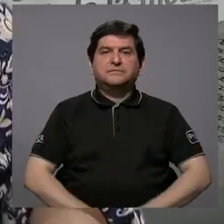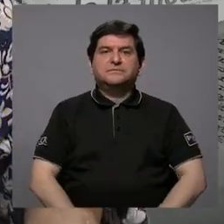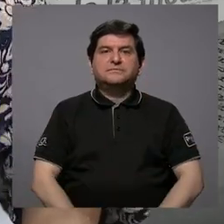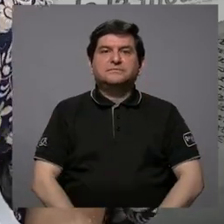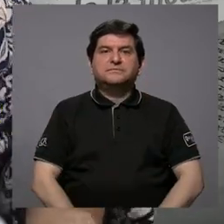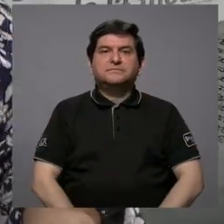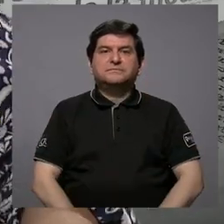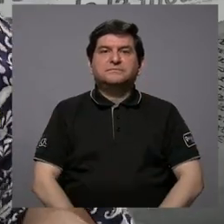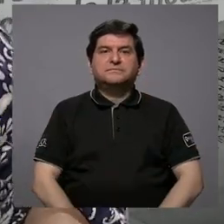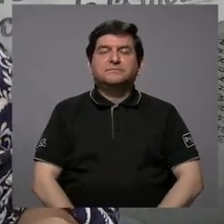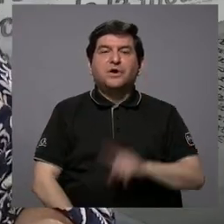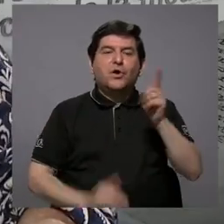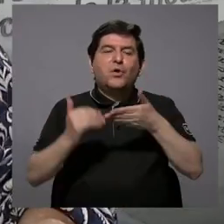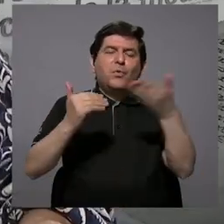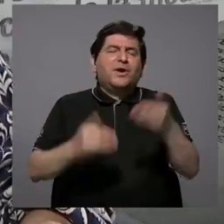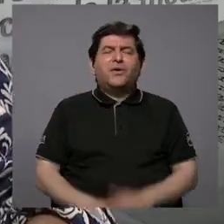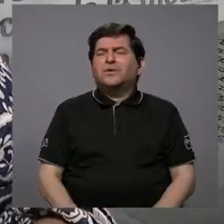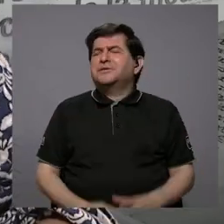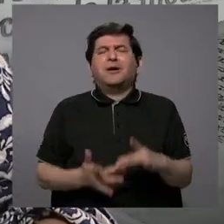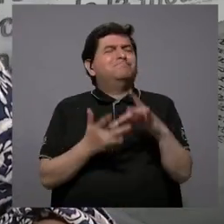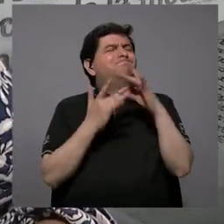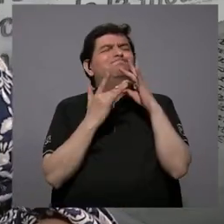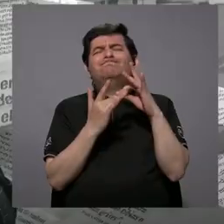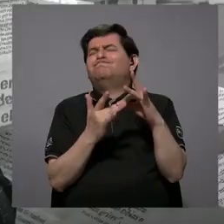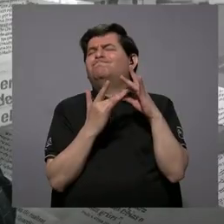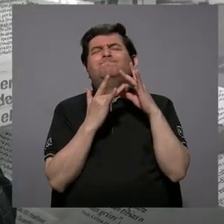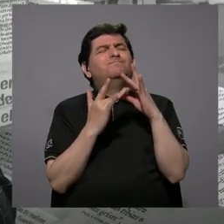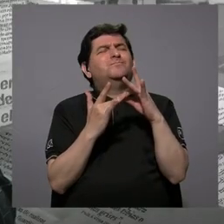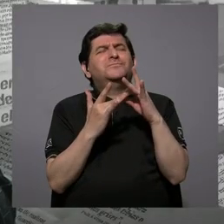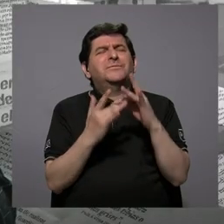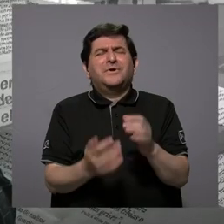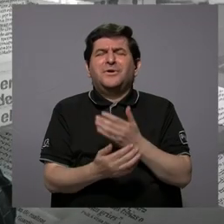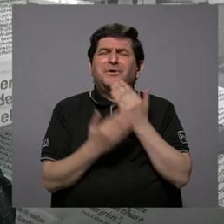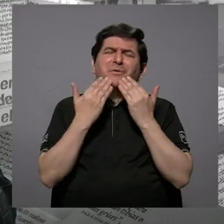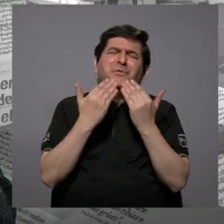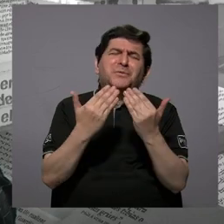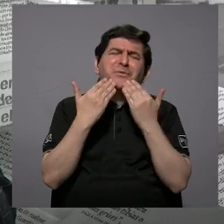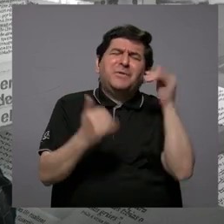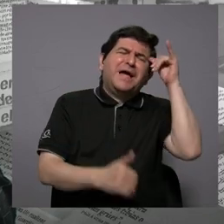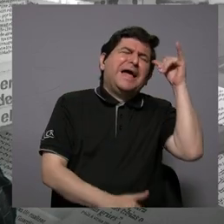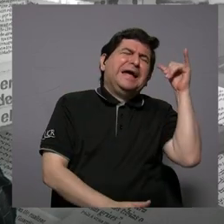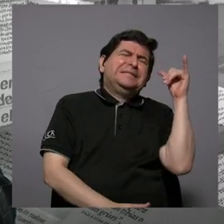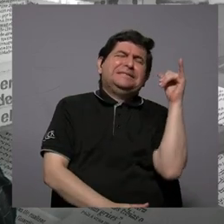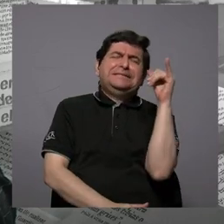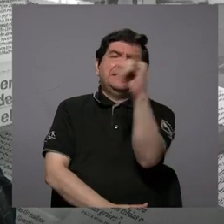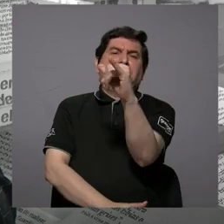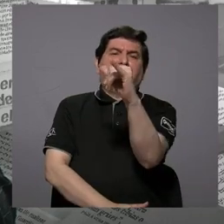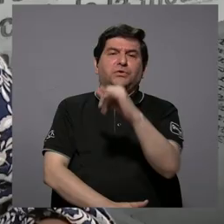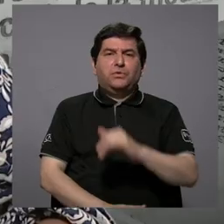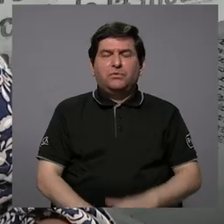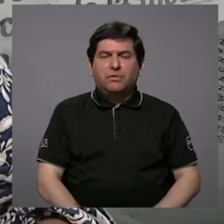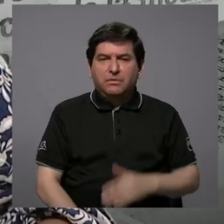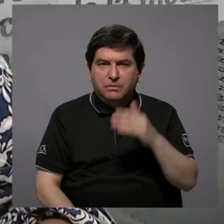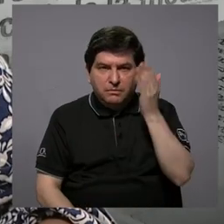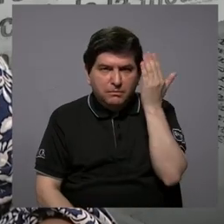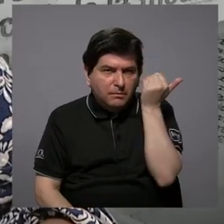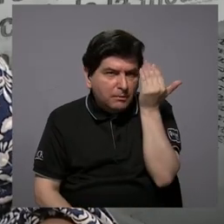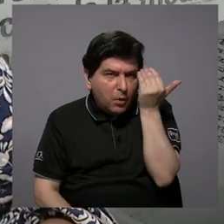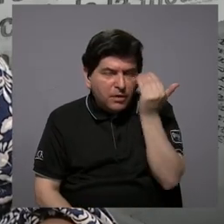Una cosa muy especial, un agradecimiento eterno, porque